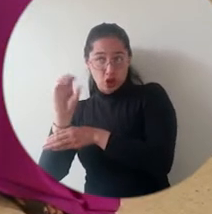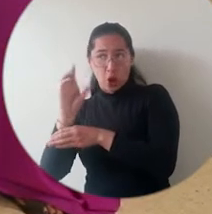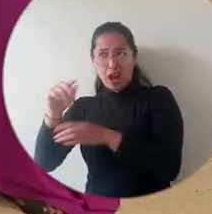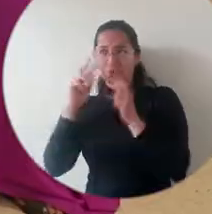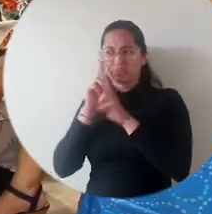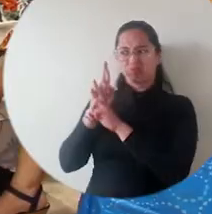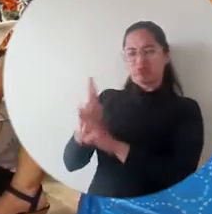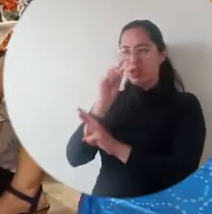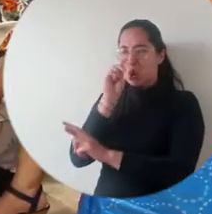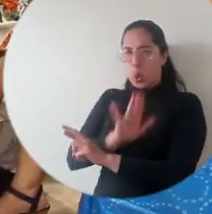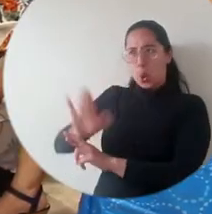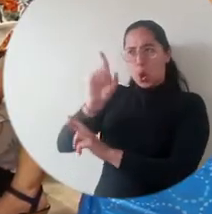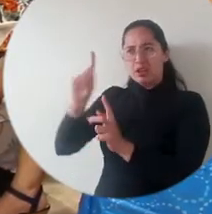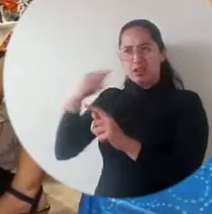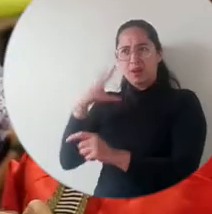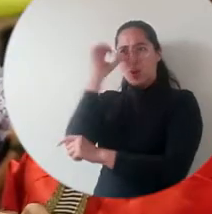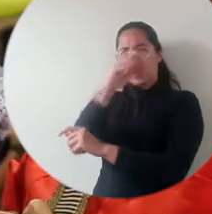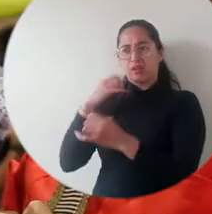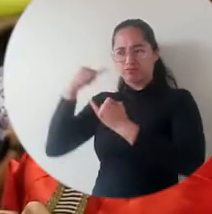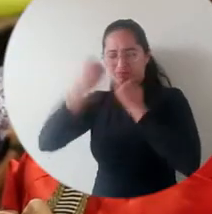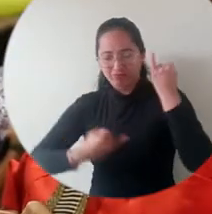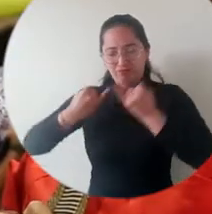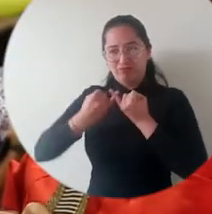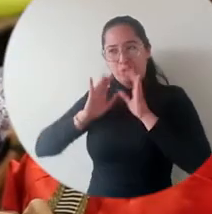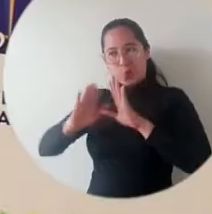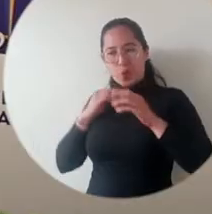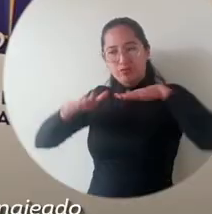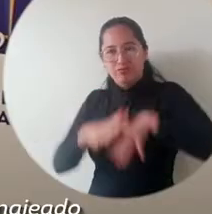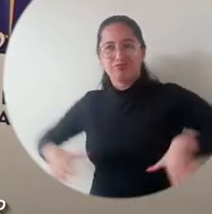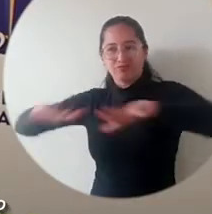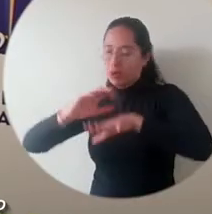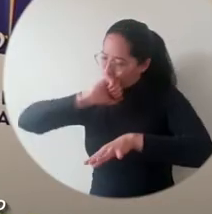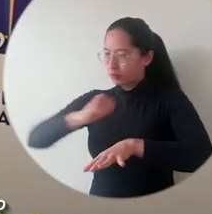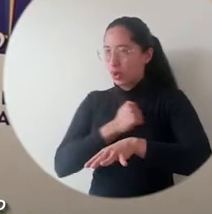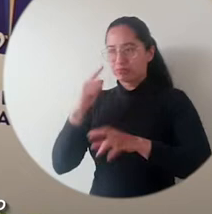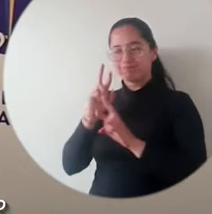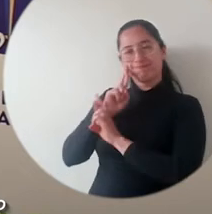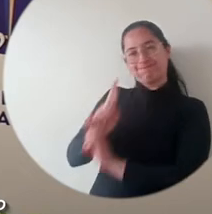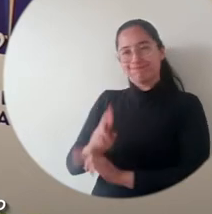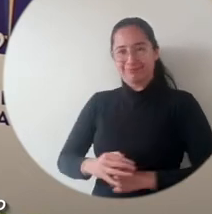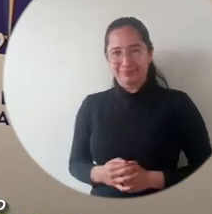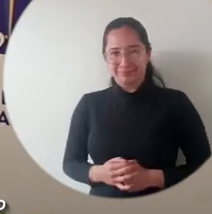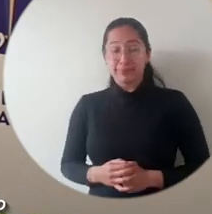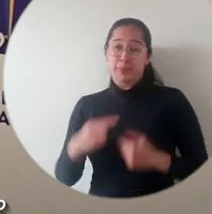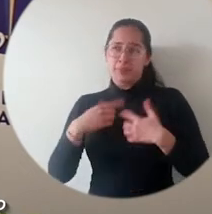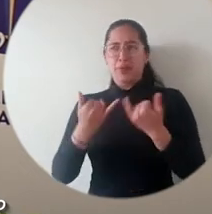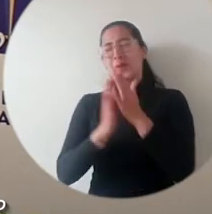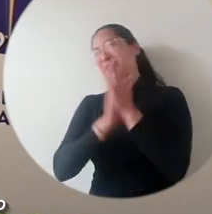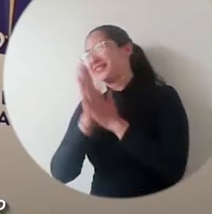referentes a nivel nacional y han visibilizado la identidad del territorio. Para mí es un inmenso